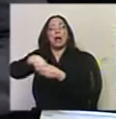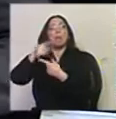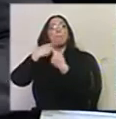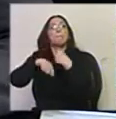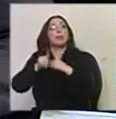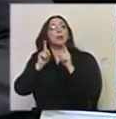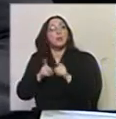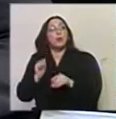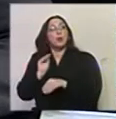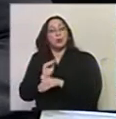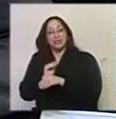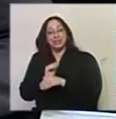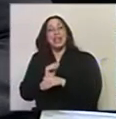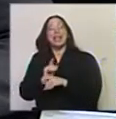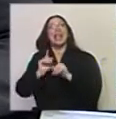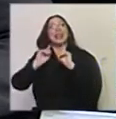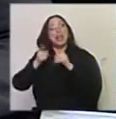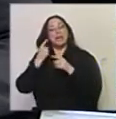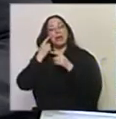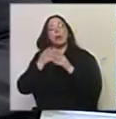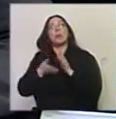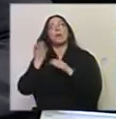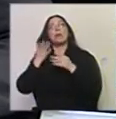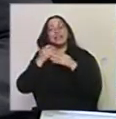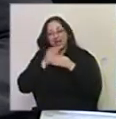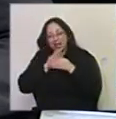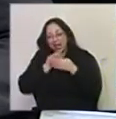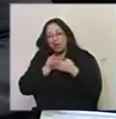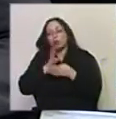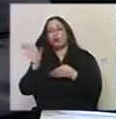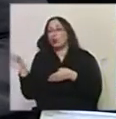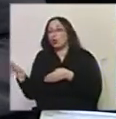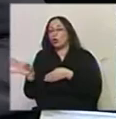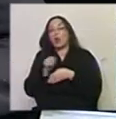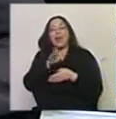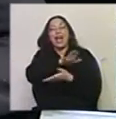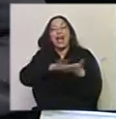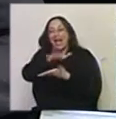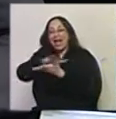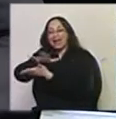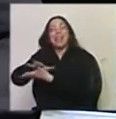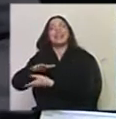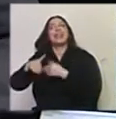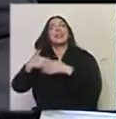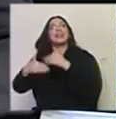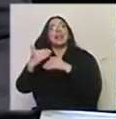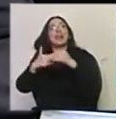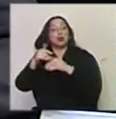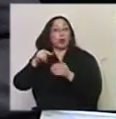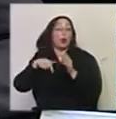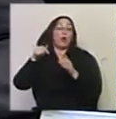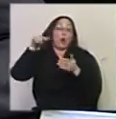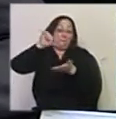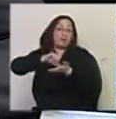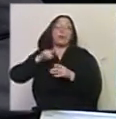cultura, en medida que transversaliza a todas las áreas de desarrollo de nuestro país y de cualquier país